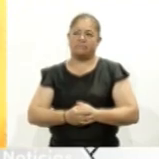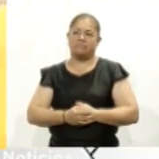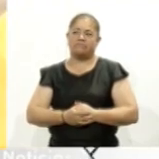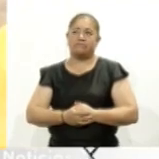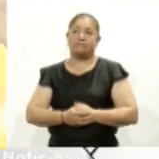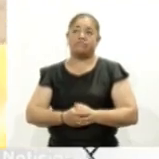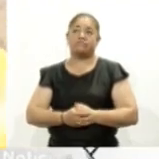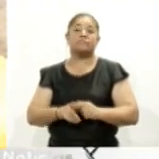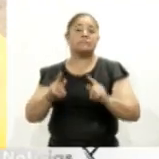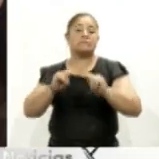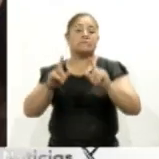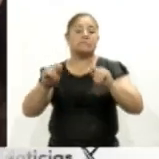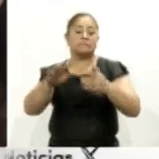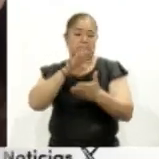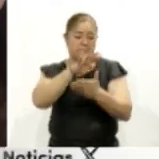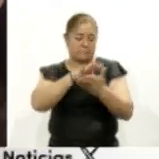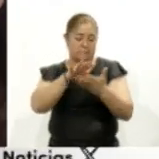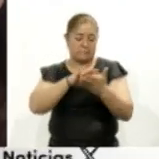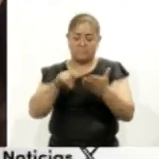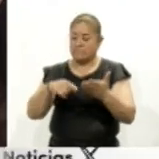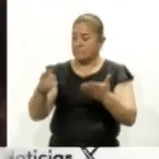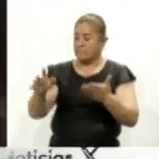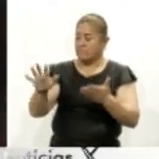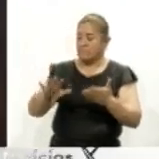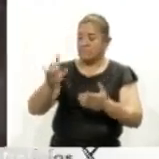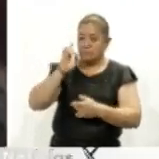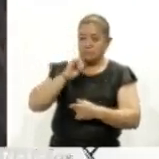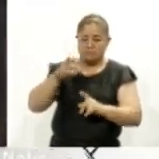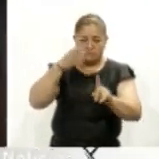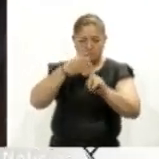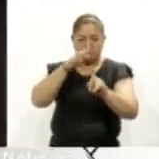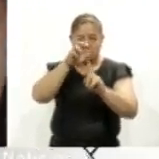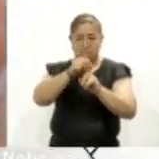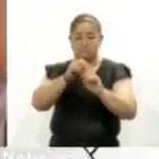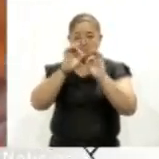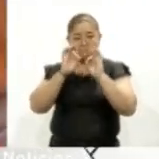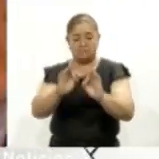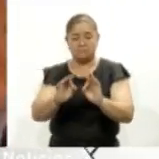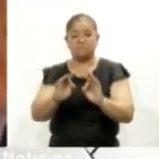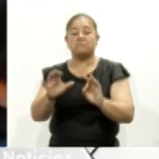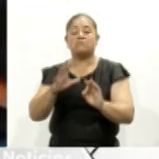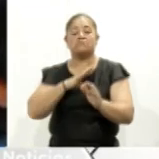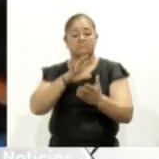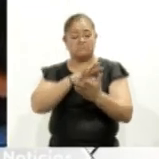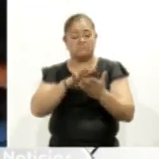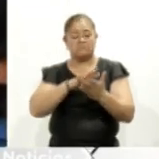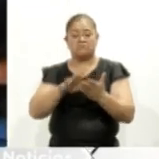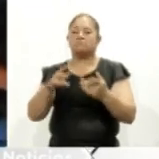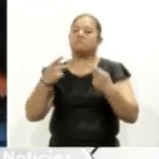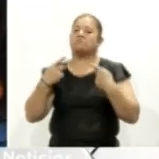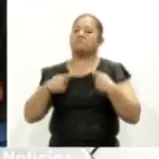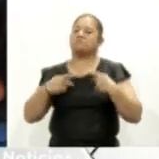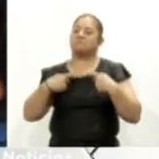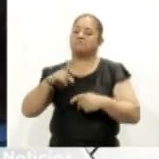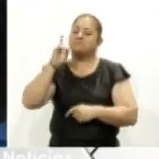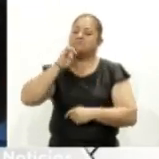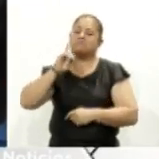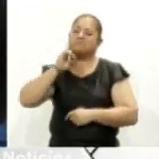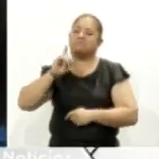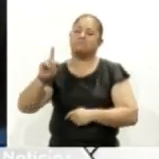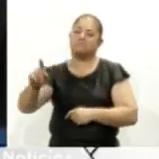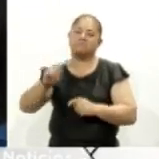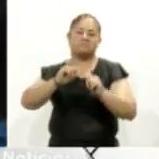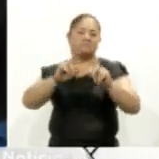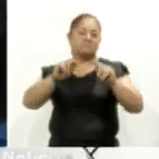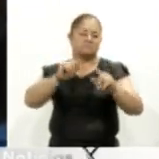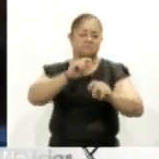Tlaxcala, Leé a las Mujeres, una vez más, cumple sus objetivos de fomentar la lectura con obras de escritoras tlaxcaltecas, nacionales